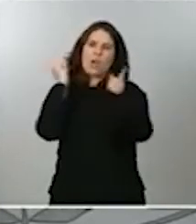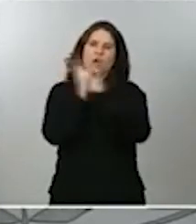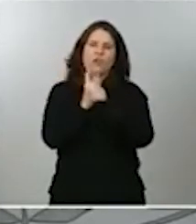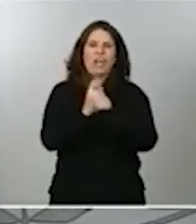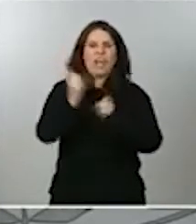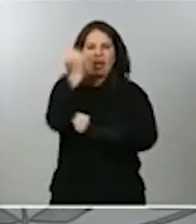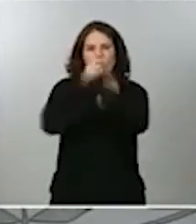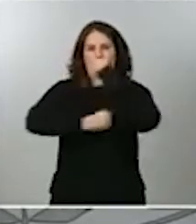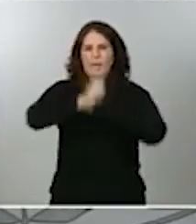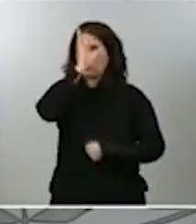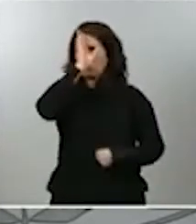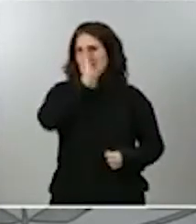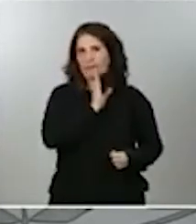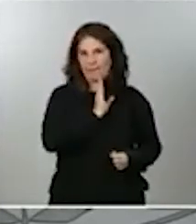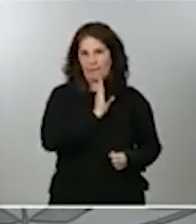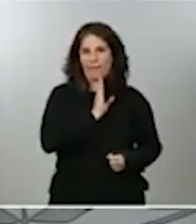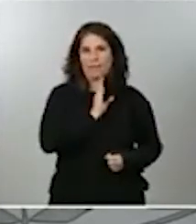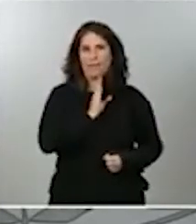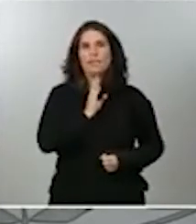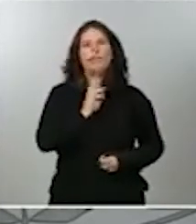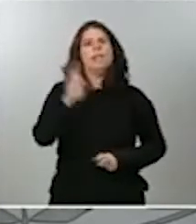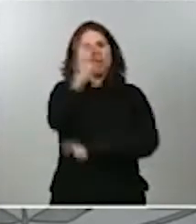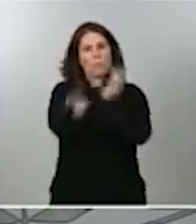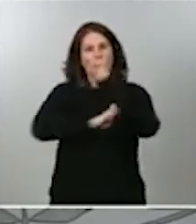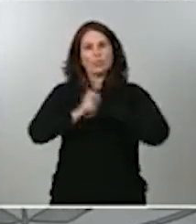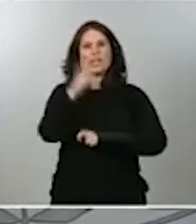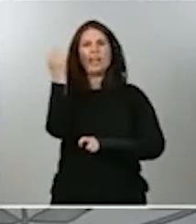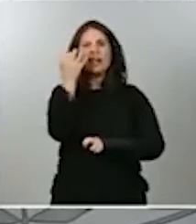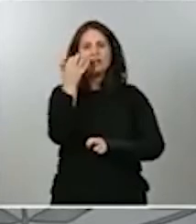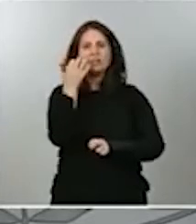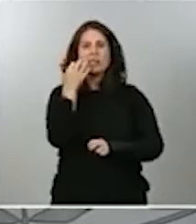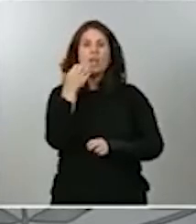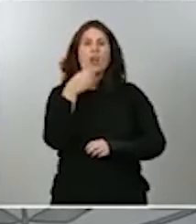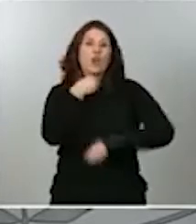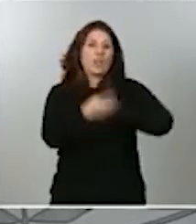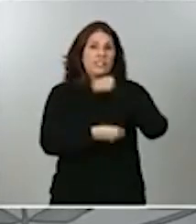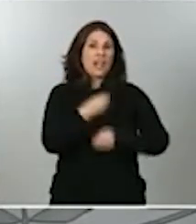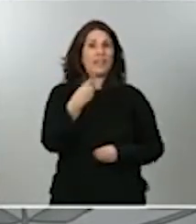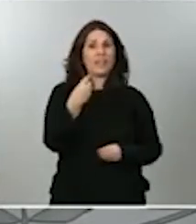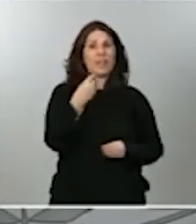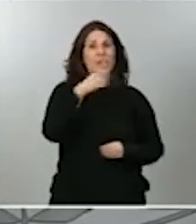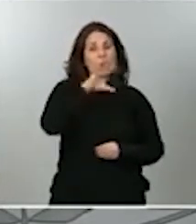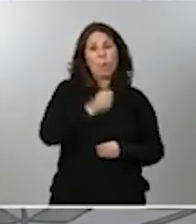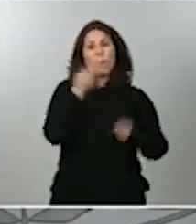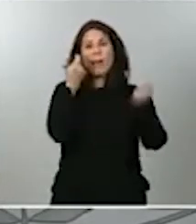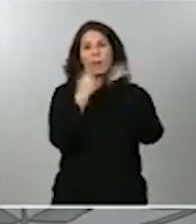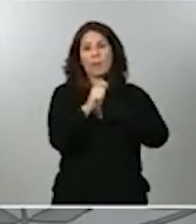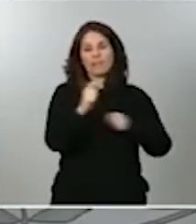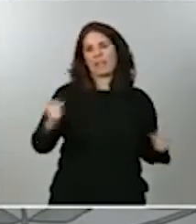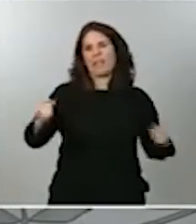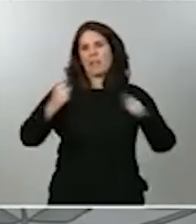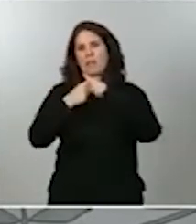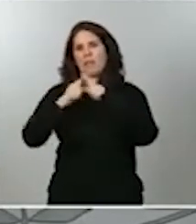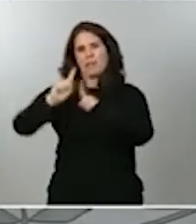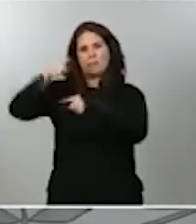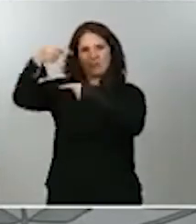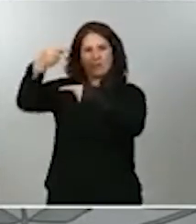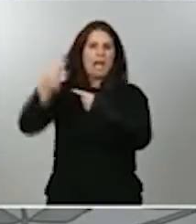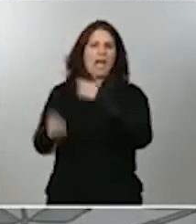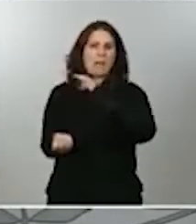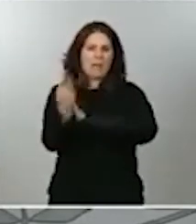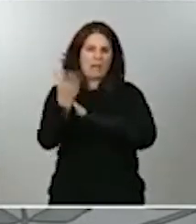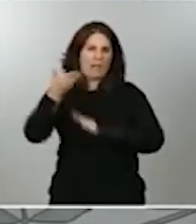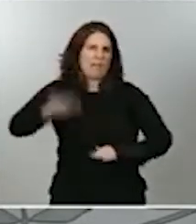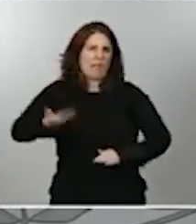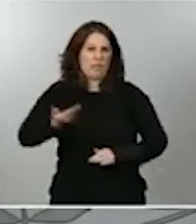para buscar la trazabilidad de las operaciones financieras. Un elemento especialmente importante en nuestro país. Se